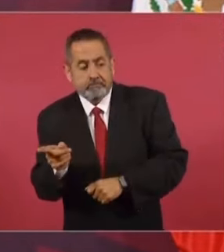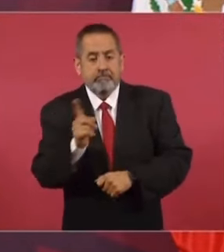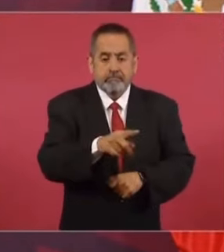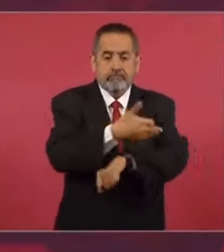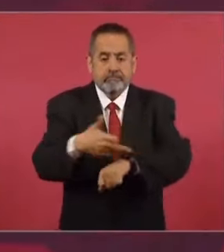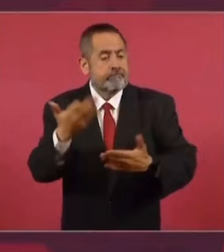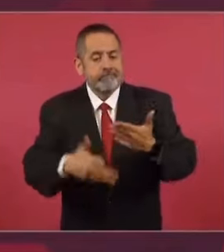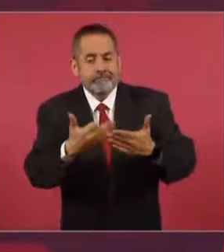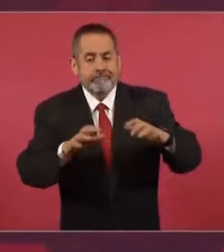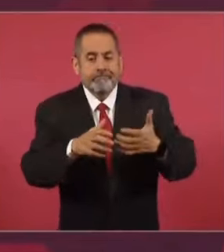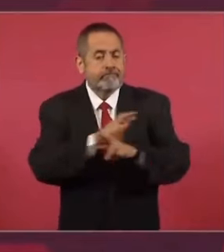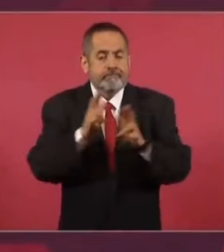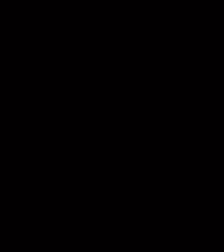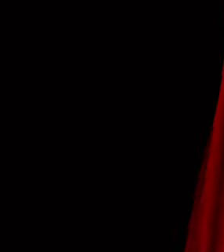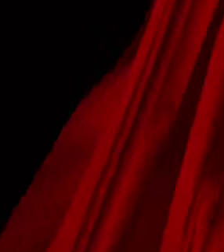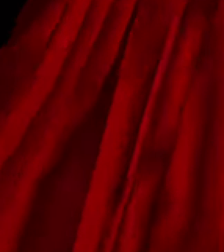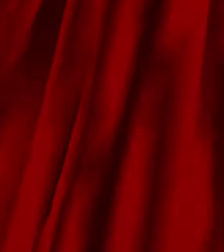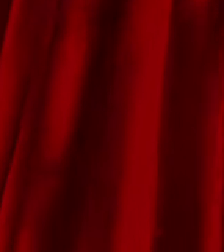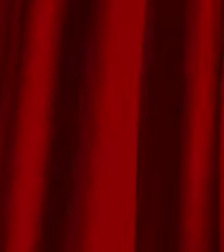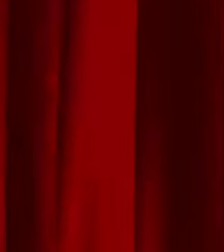falta la rehabilitación.